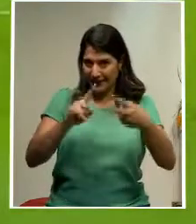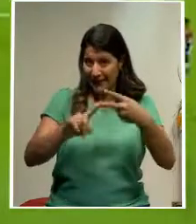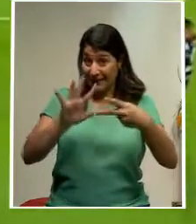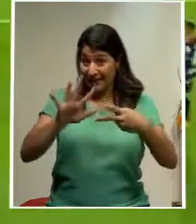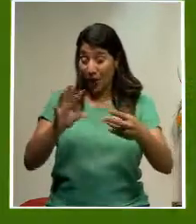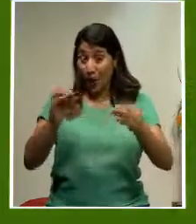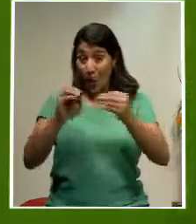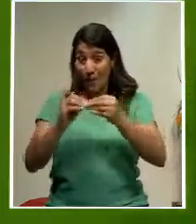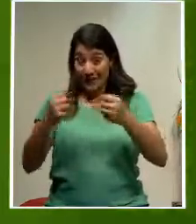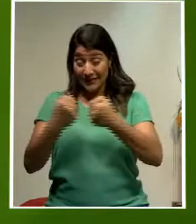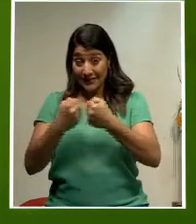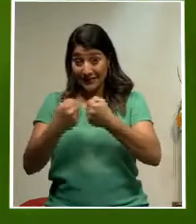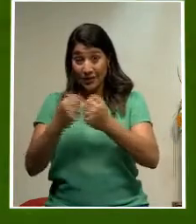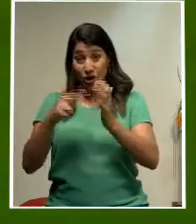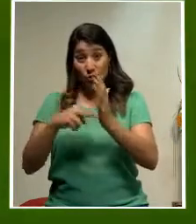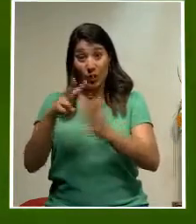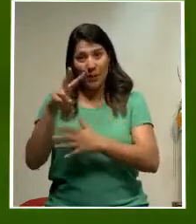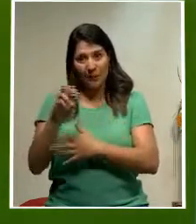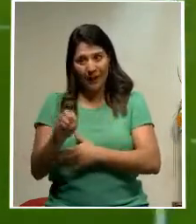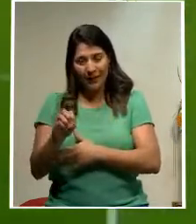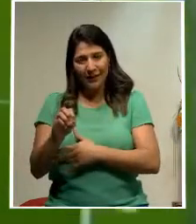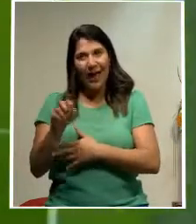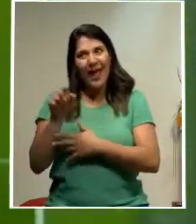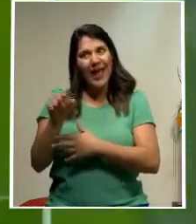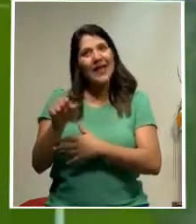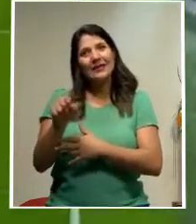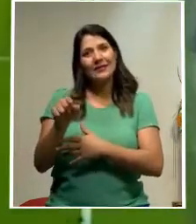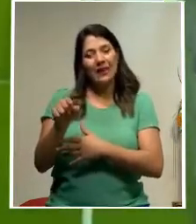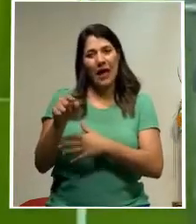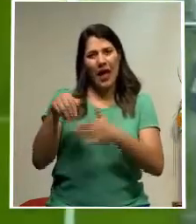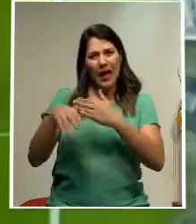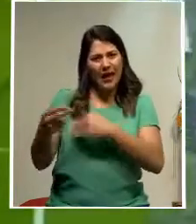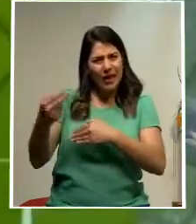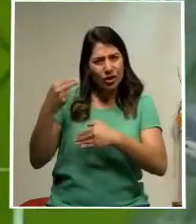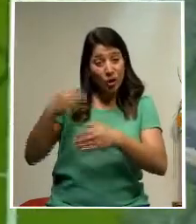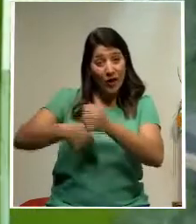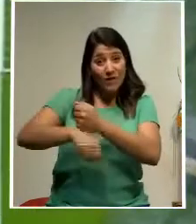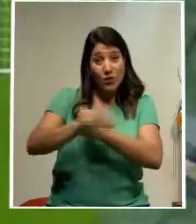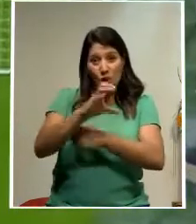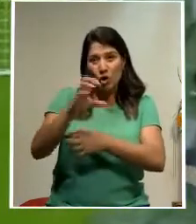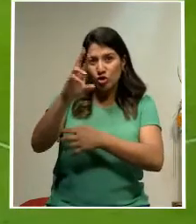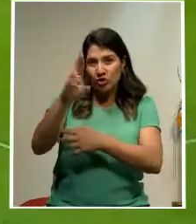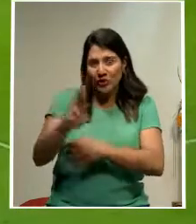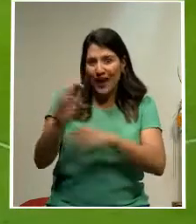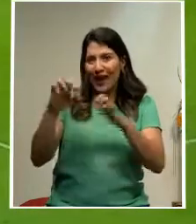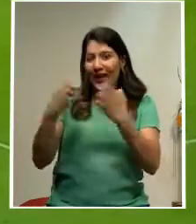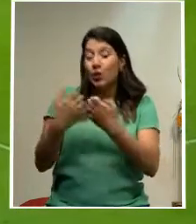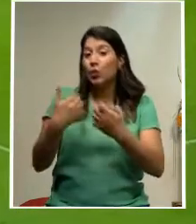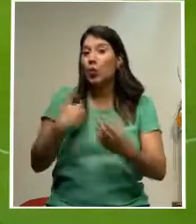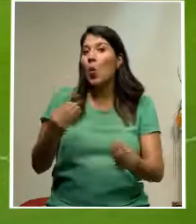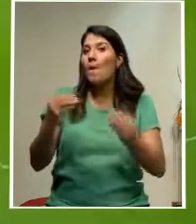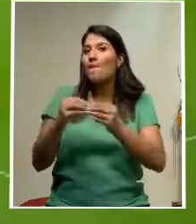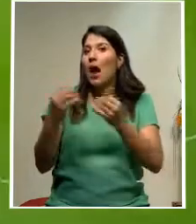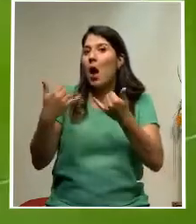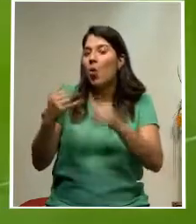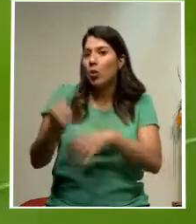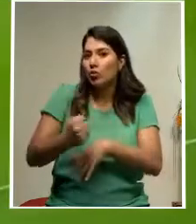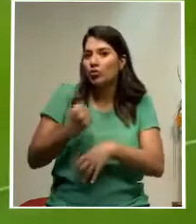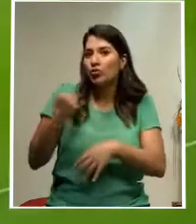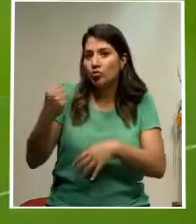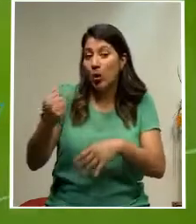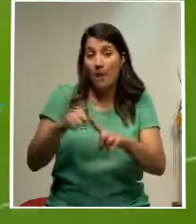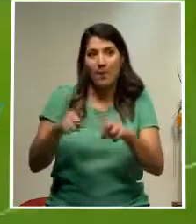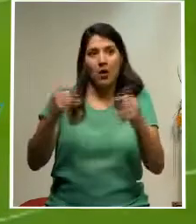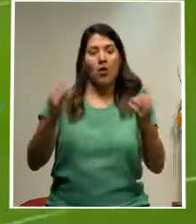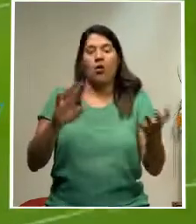ponía los manudos a tan solo 7 juegos del invicto más largo en la historia del fútbol costarricense. Alajuelense dio un giro muy brusco y hoy